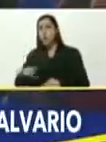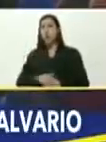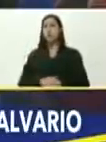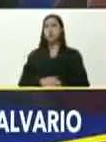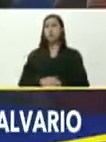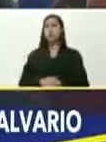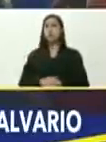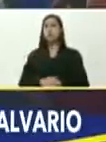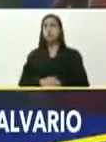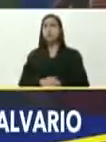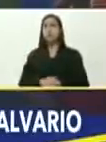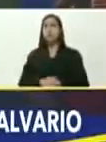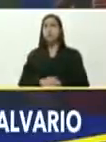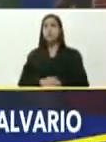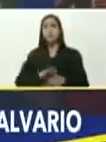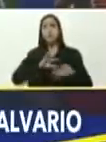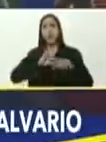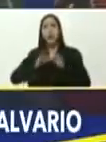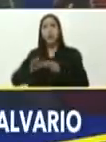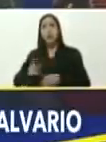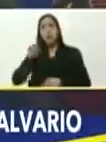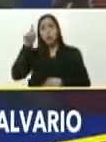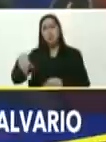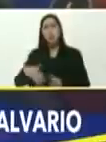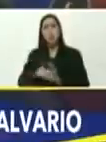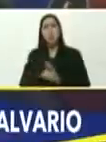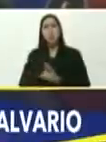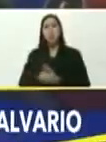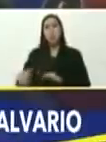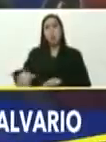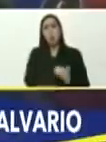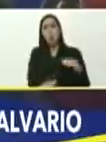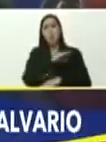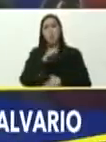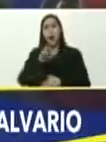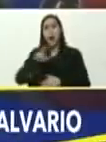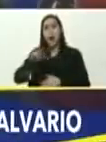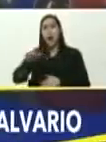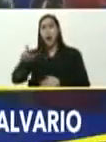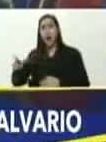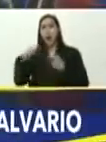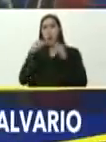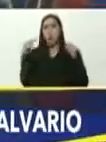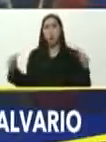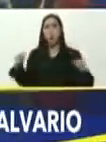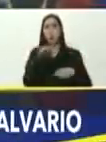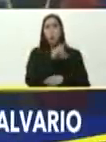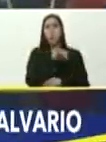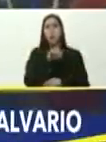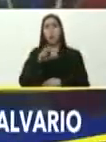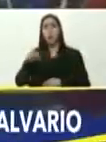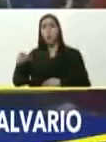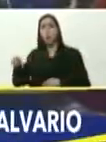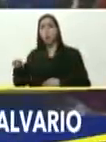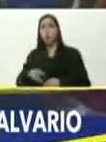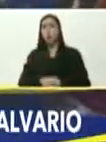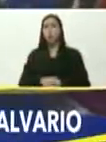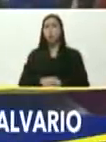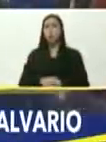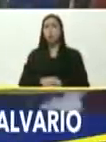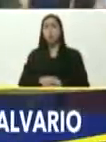Paraíso, de Altagracia, La Trilla, Avenida Varal, Yaguno, Casco Central, de Santa